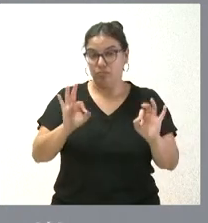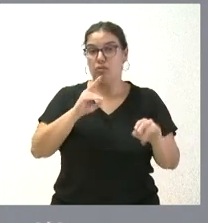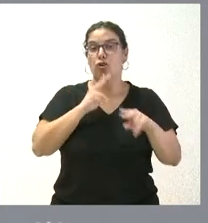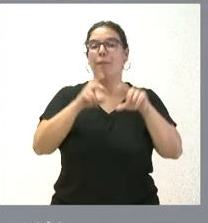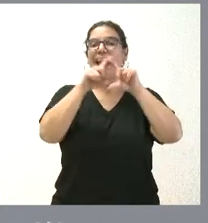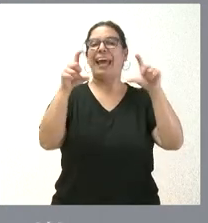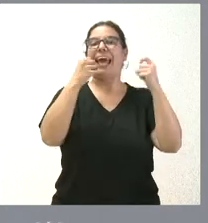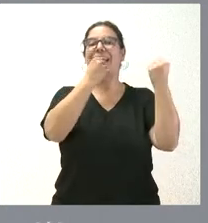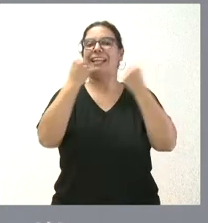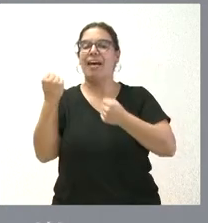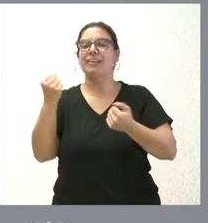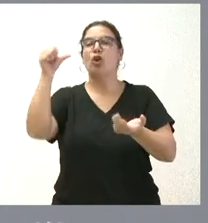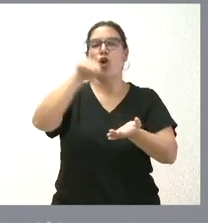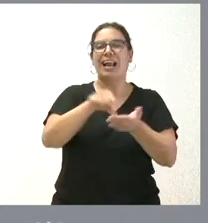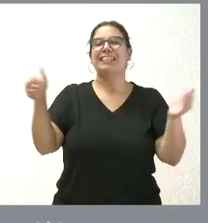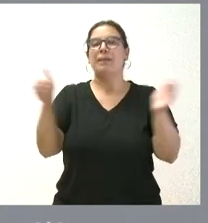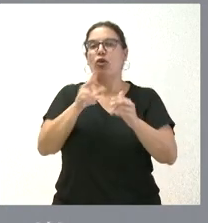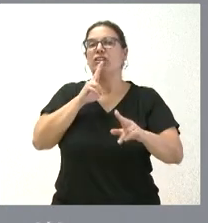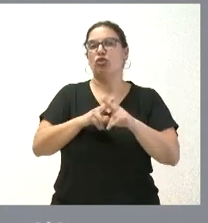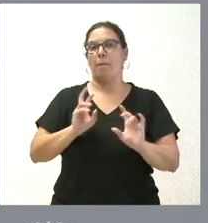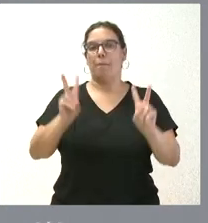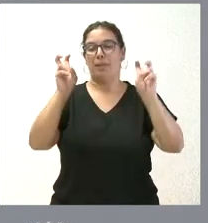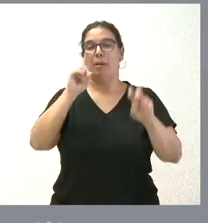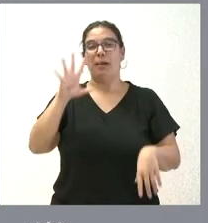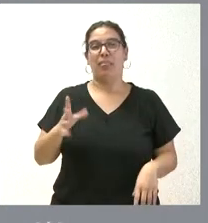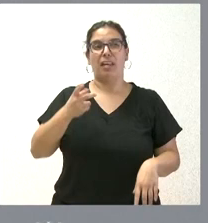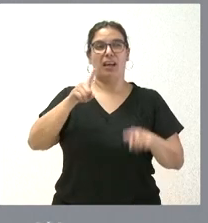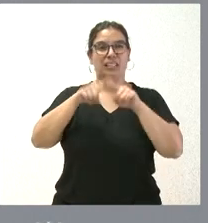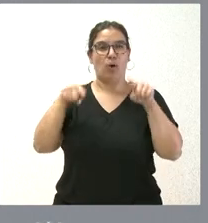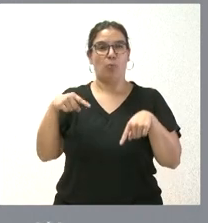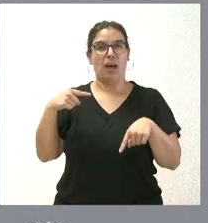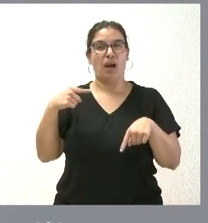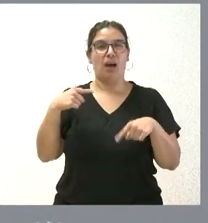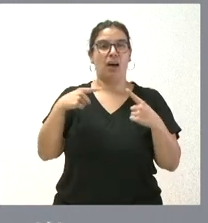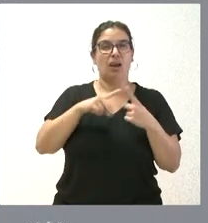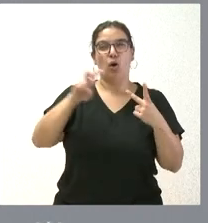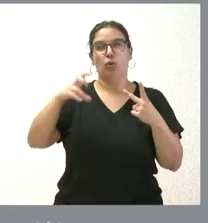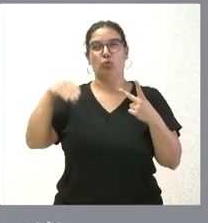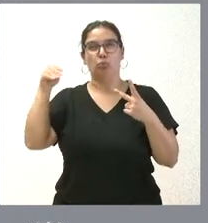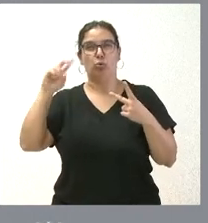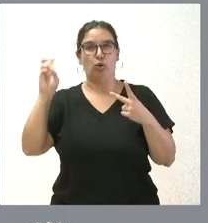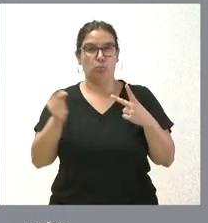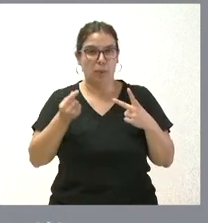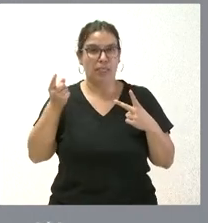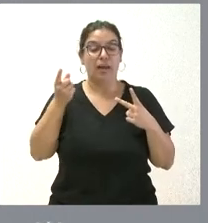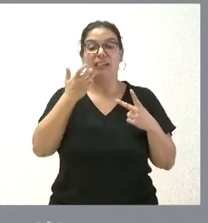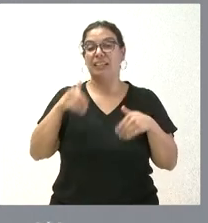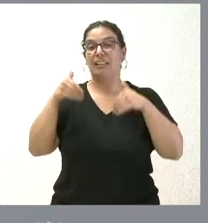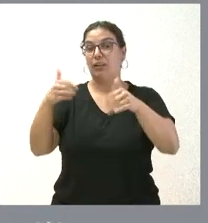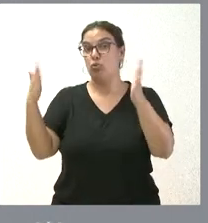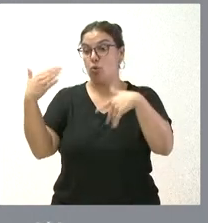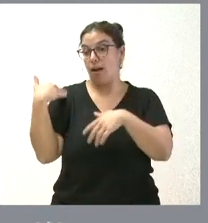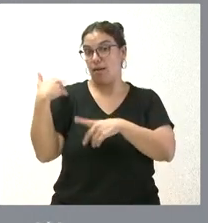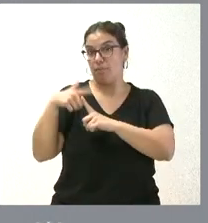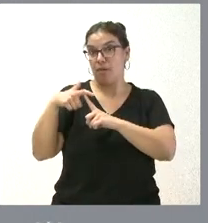ayuntamientos, que creo que es uno en Segovia y algunos en Burgos, que no tuvieran candidaturas. Pues